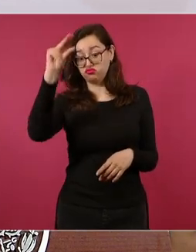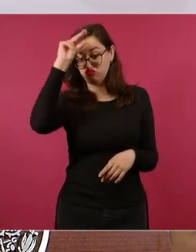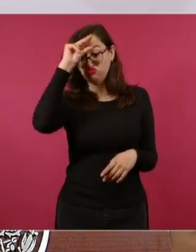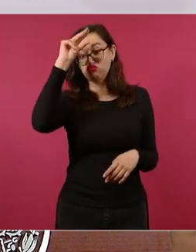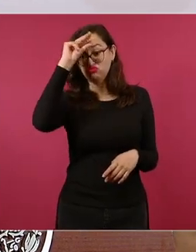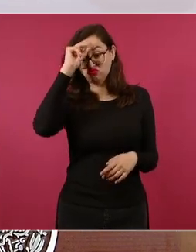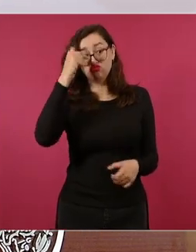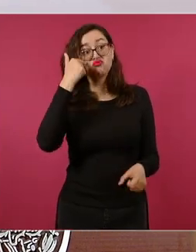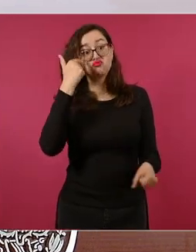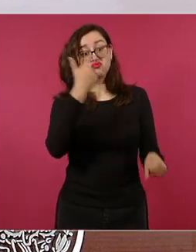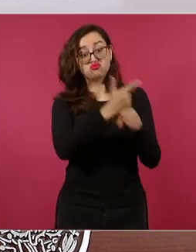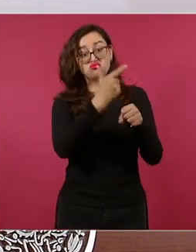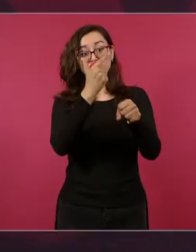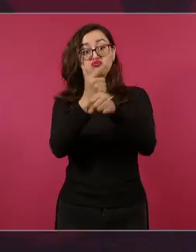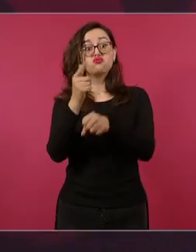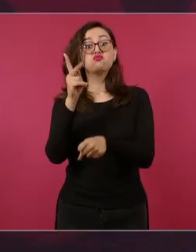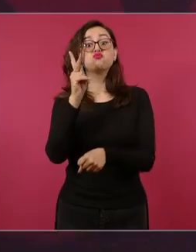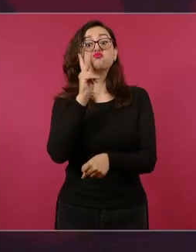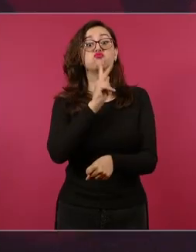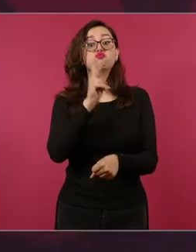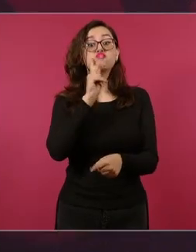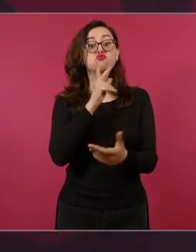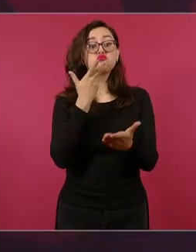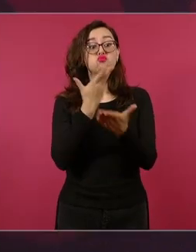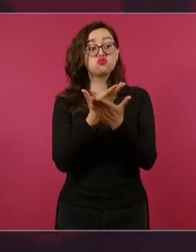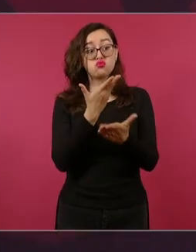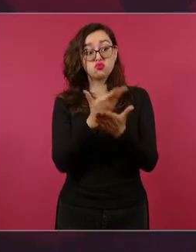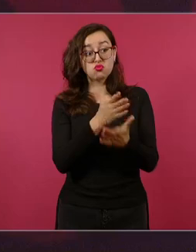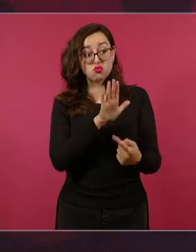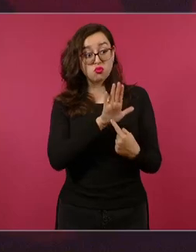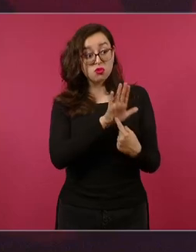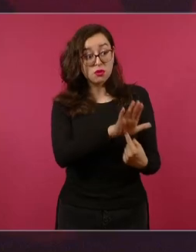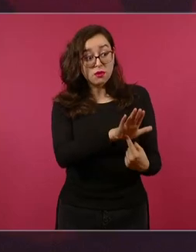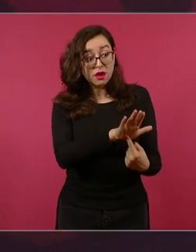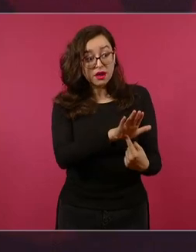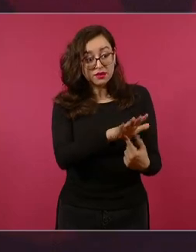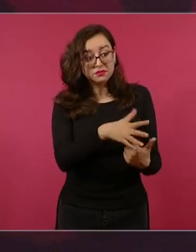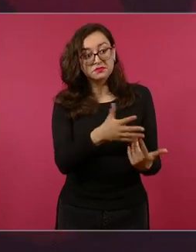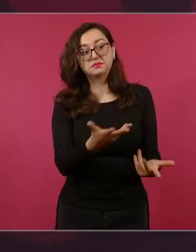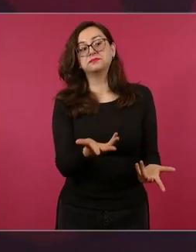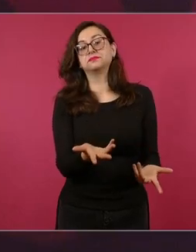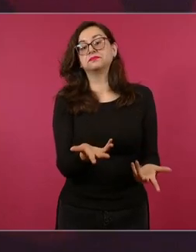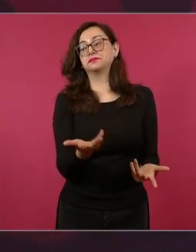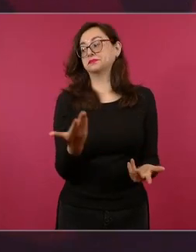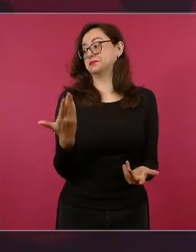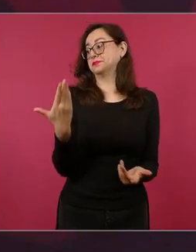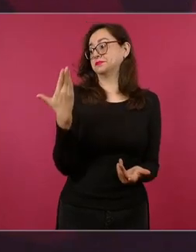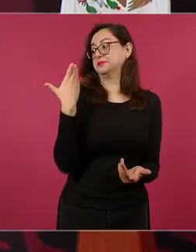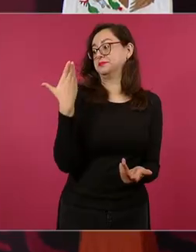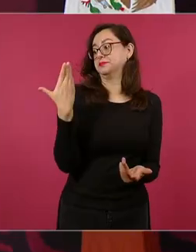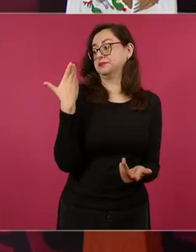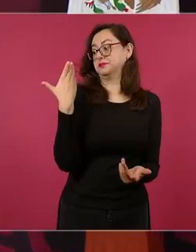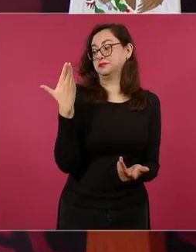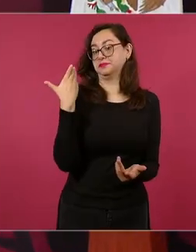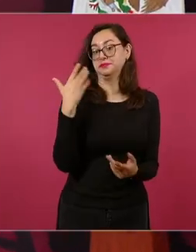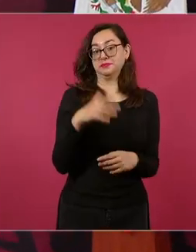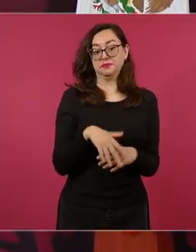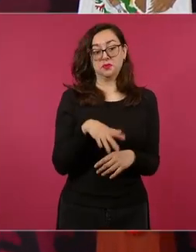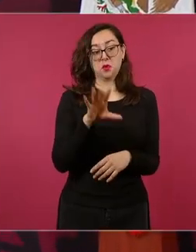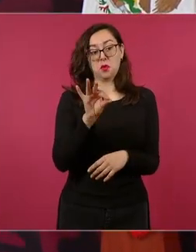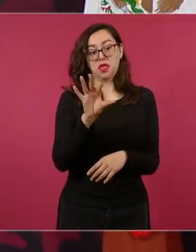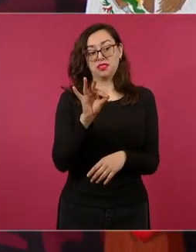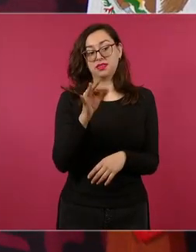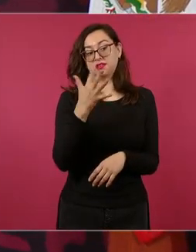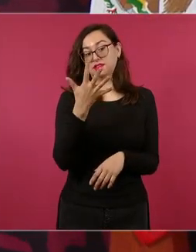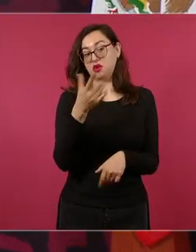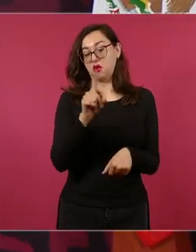más no olviden lo que pasó hace 40 45 días